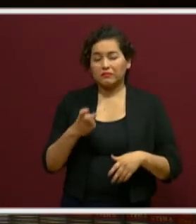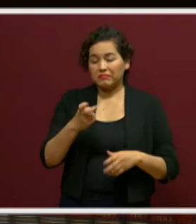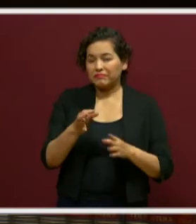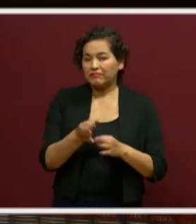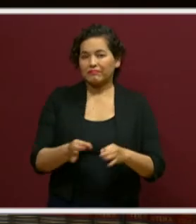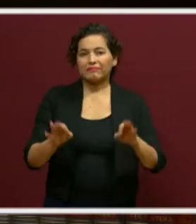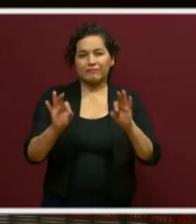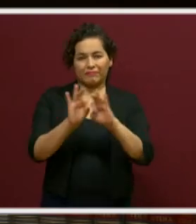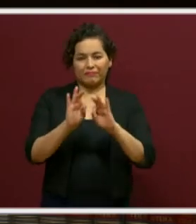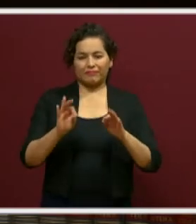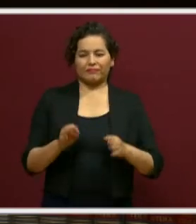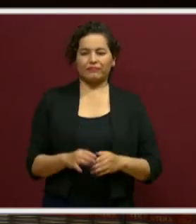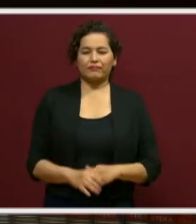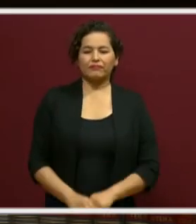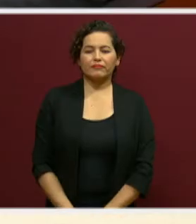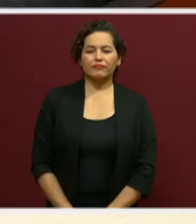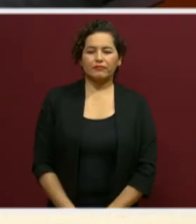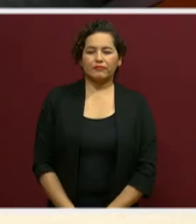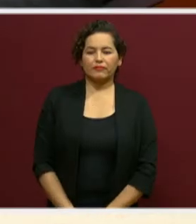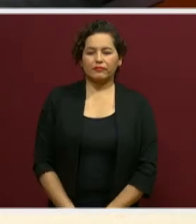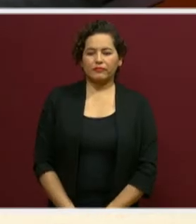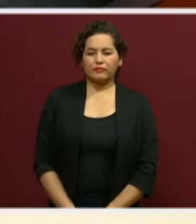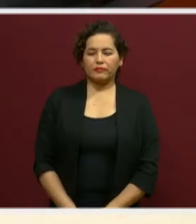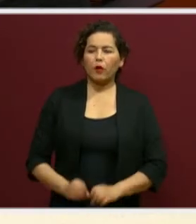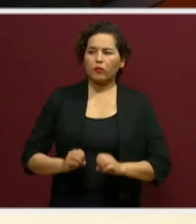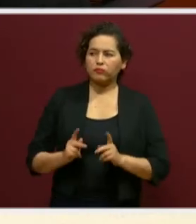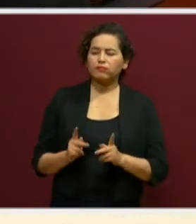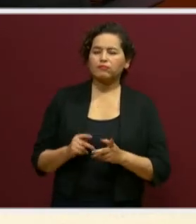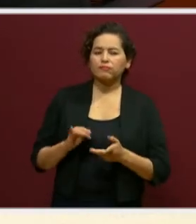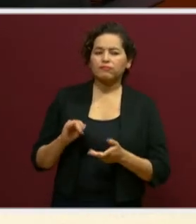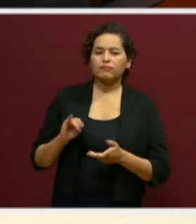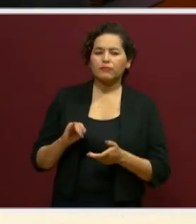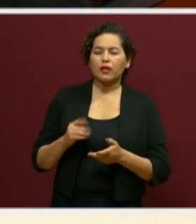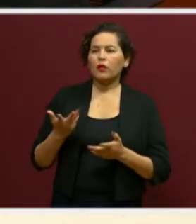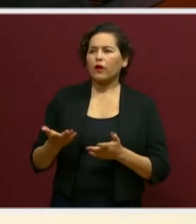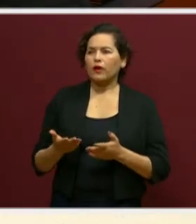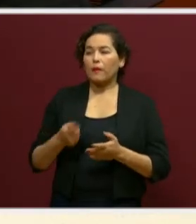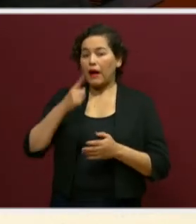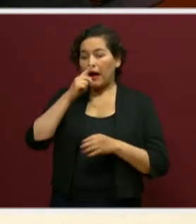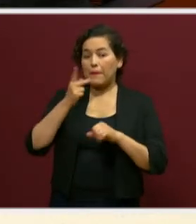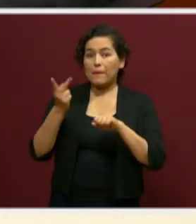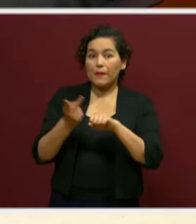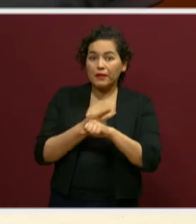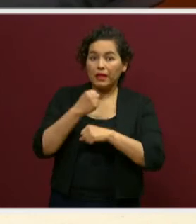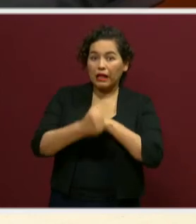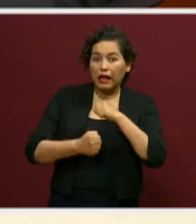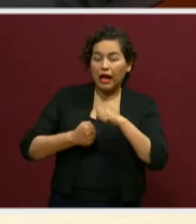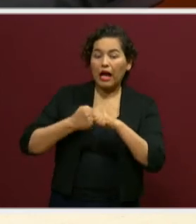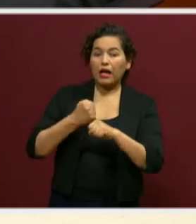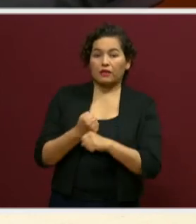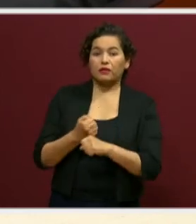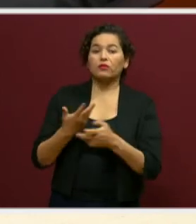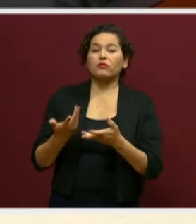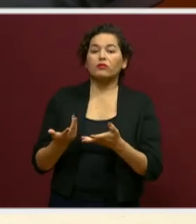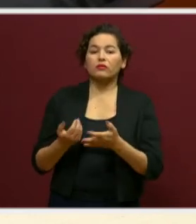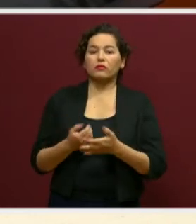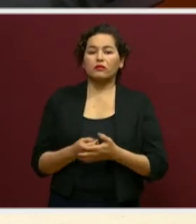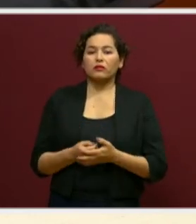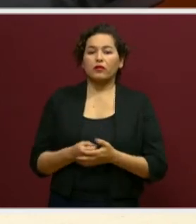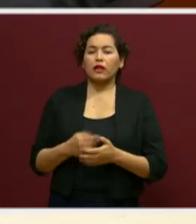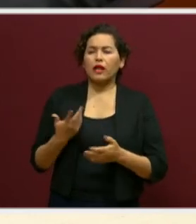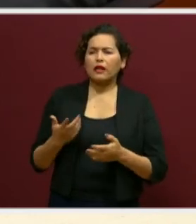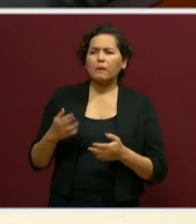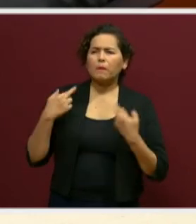fundamental también. Así es. Y bueno, en cuanto al tema de acreditación y promoción, las acciones que el colectivo docente